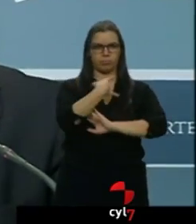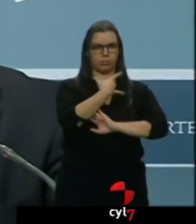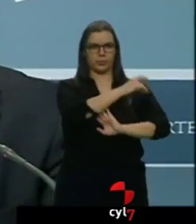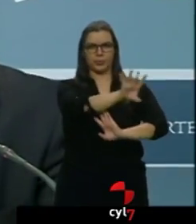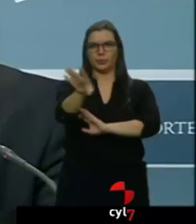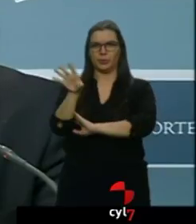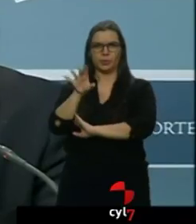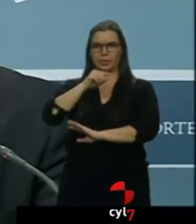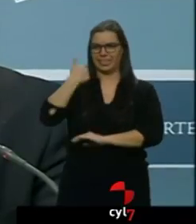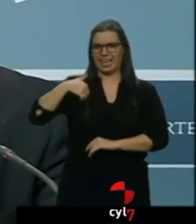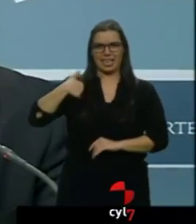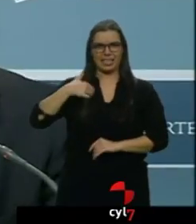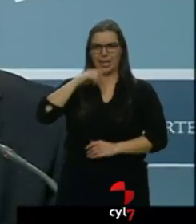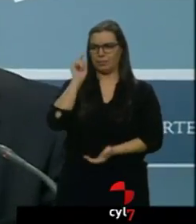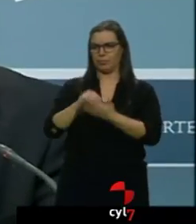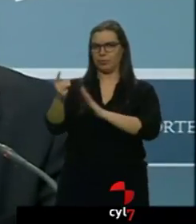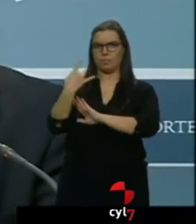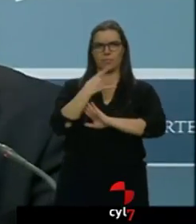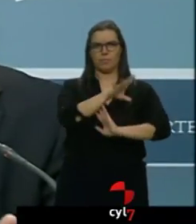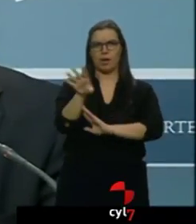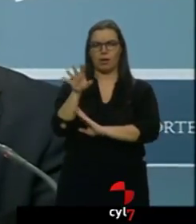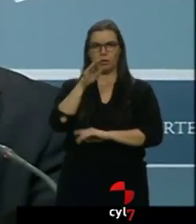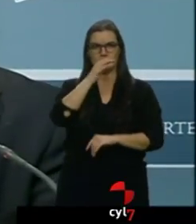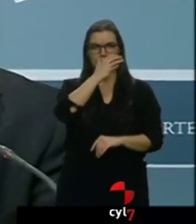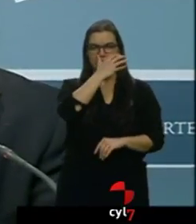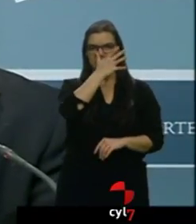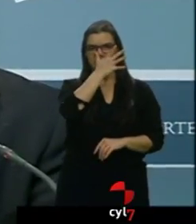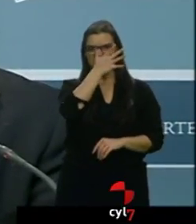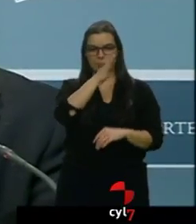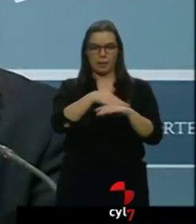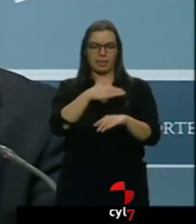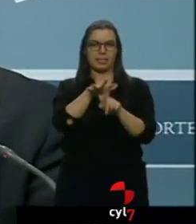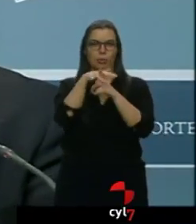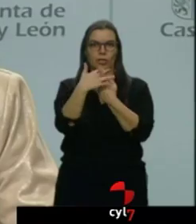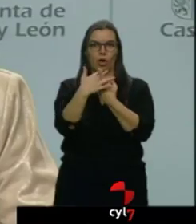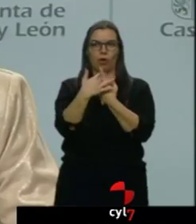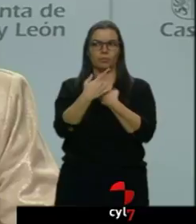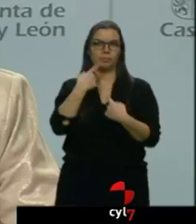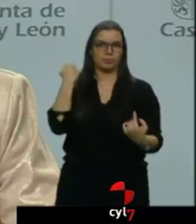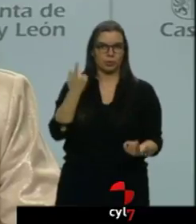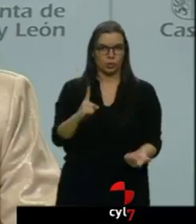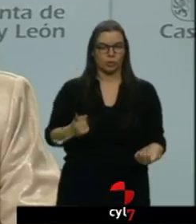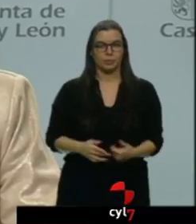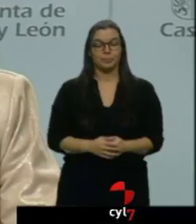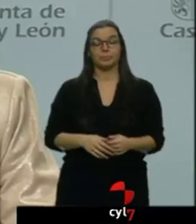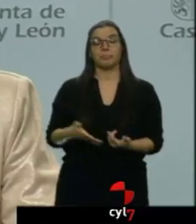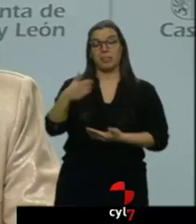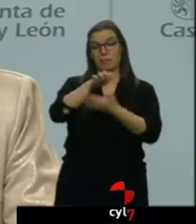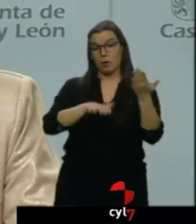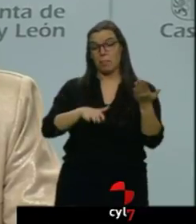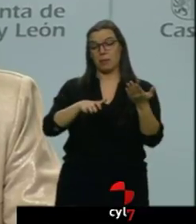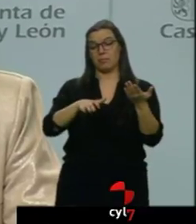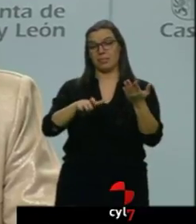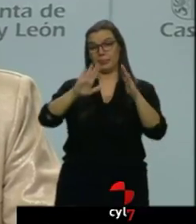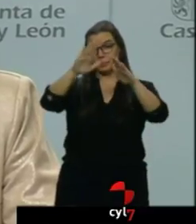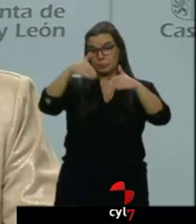con carácter inmediato para anurtar esta circunstancia al debate. Ese informe lo recibí creo que un